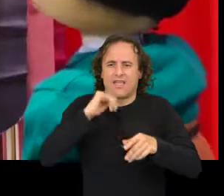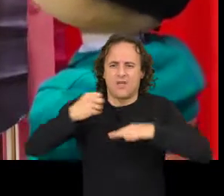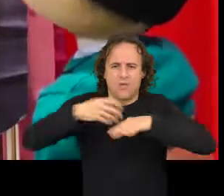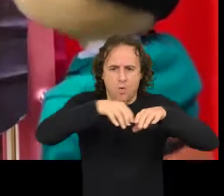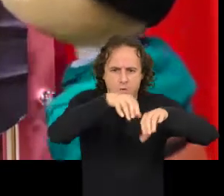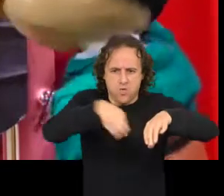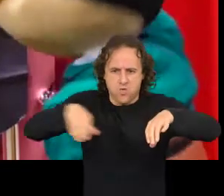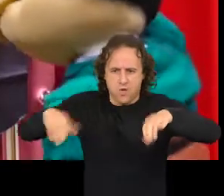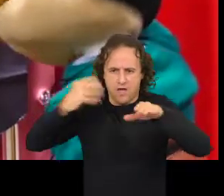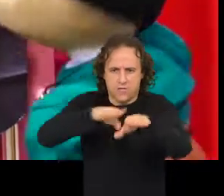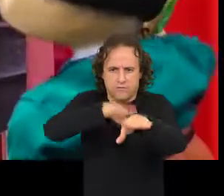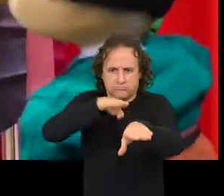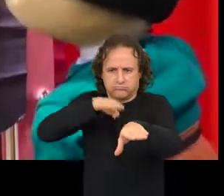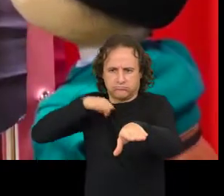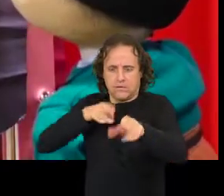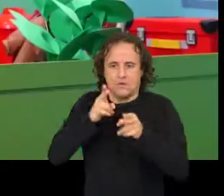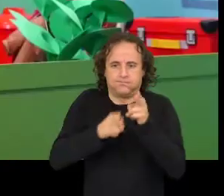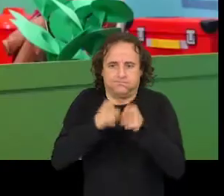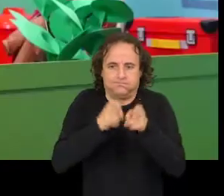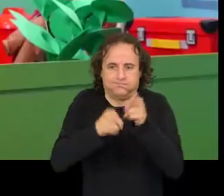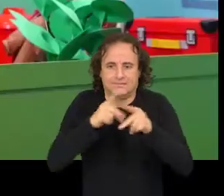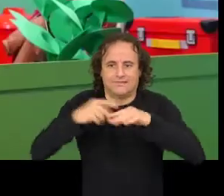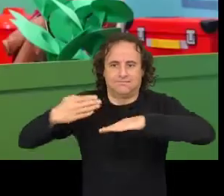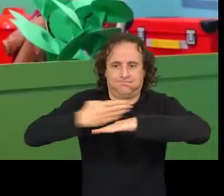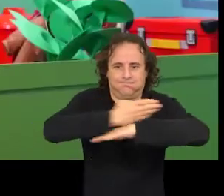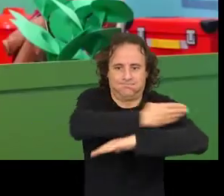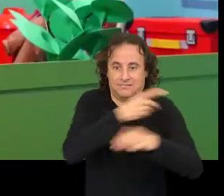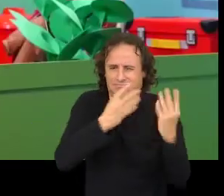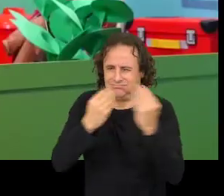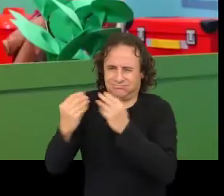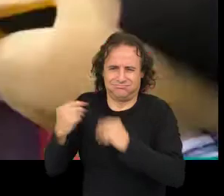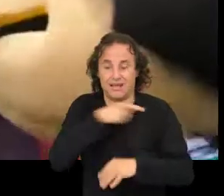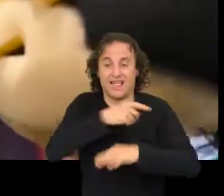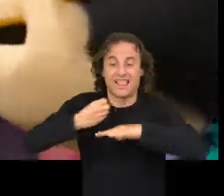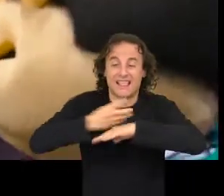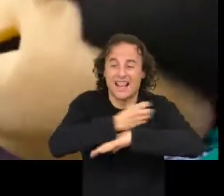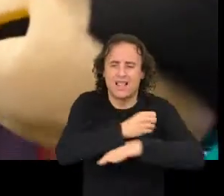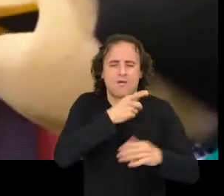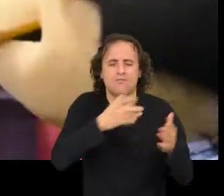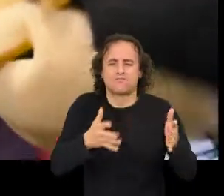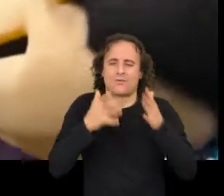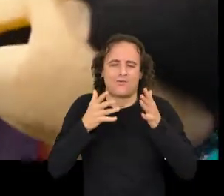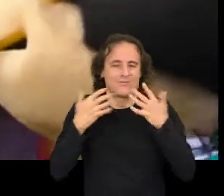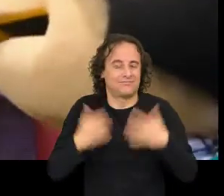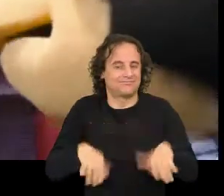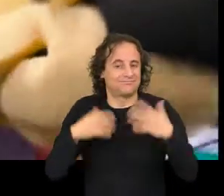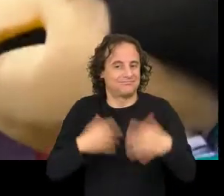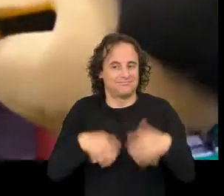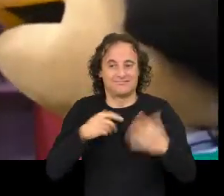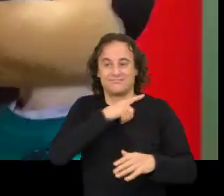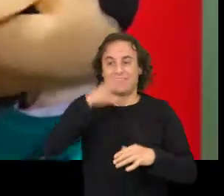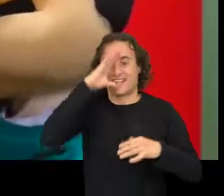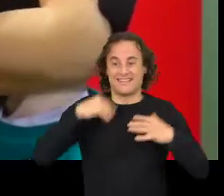locomotoras e moitos vagóns Gostabanxe moitos trens Estou na disfrazar de Carlos